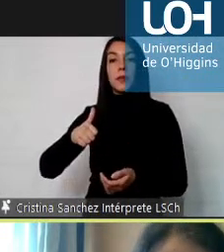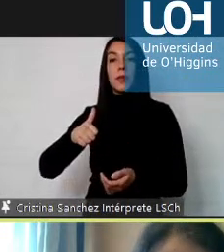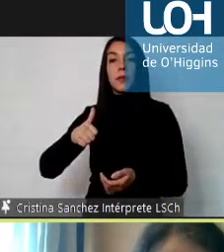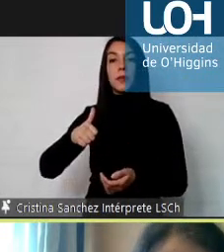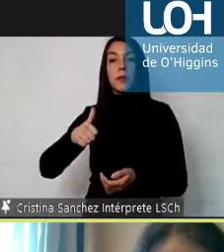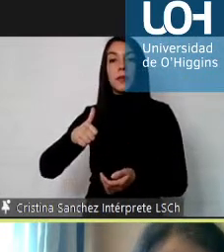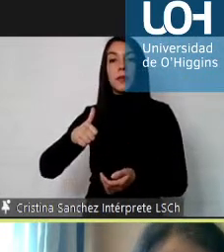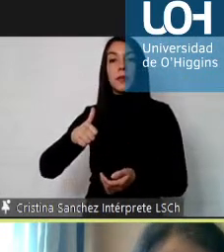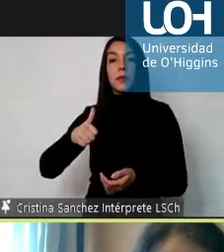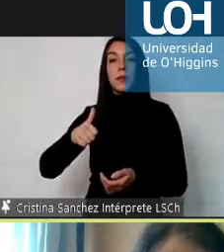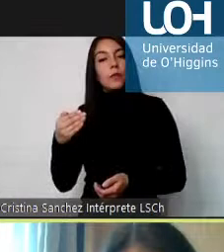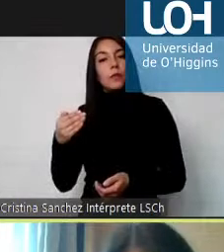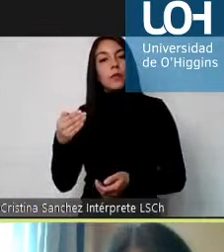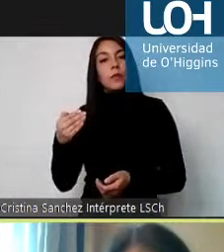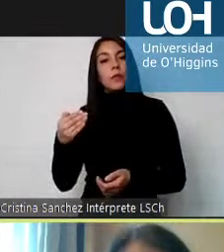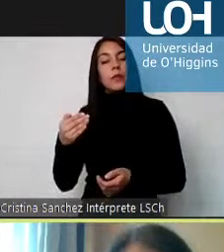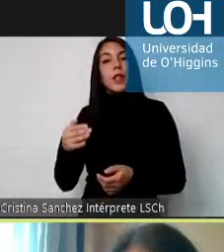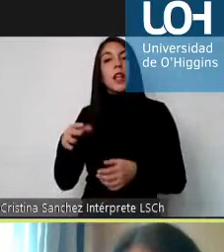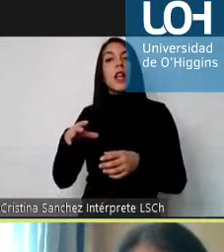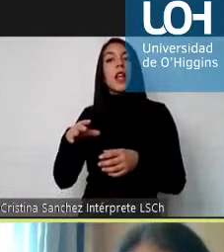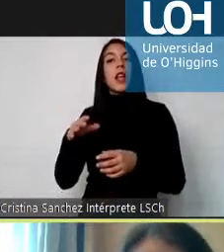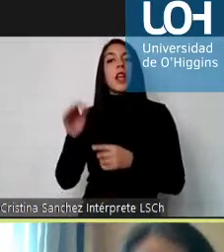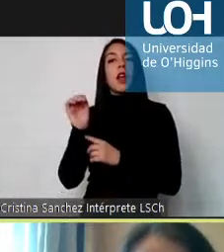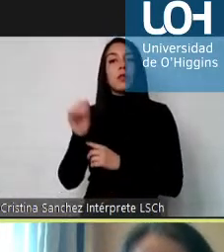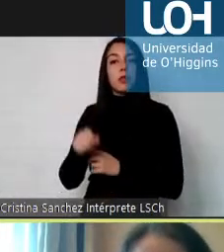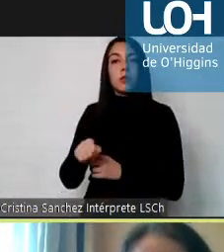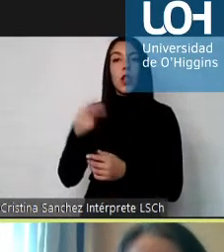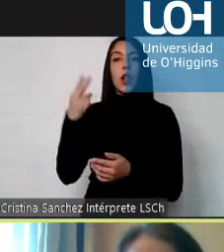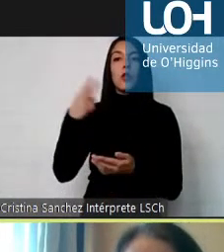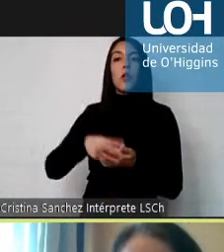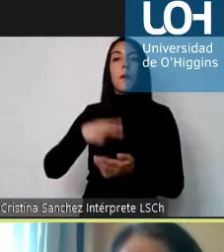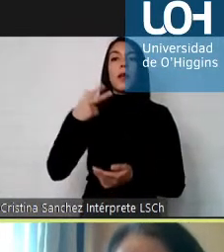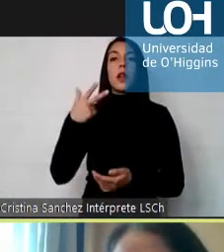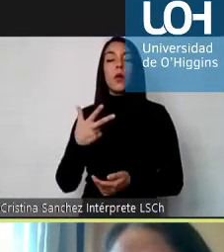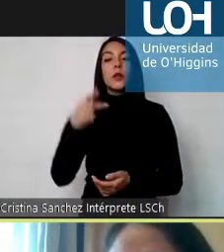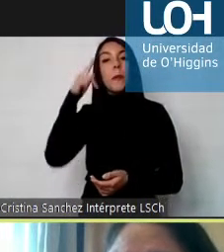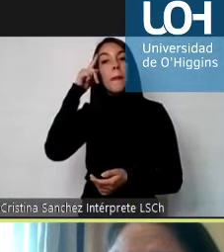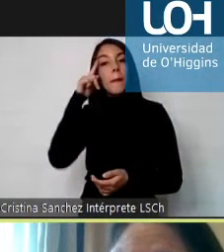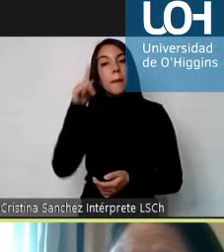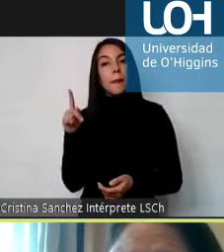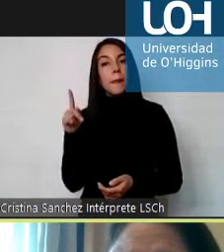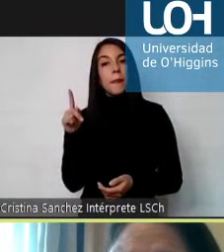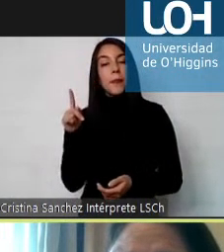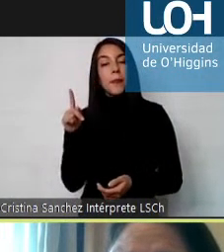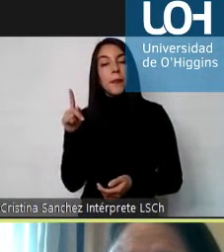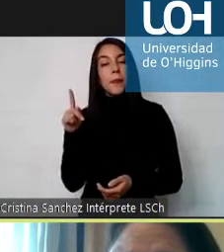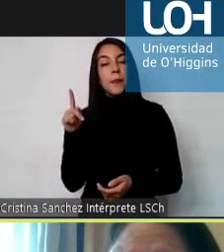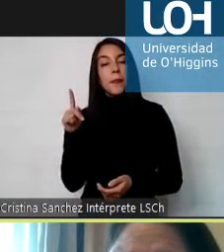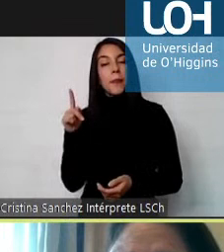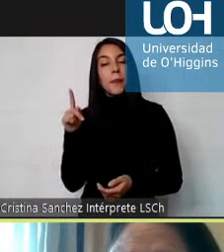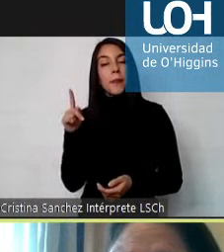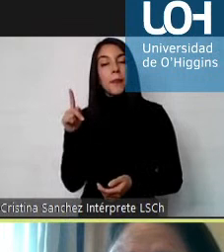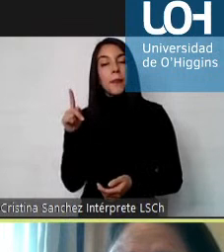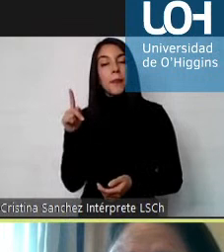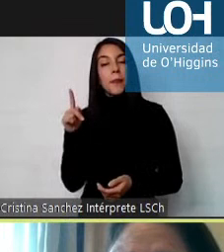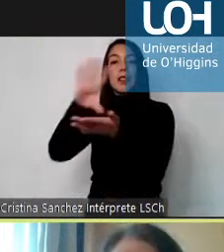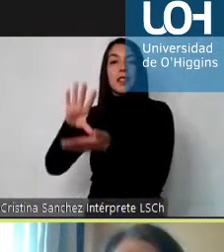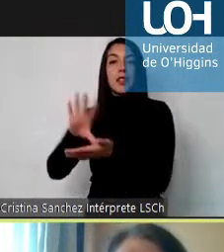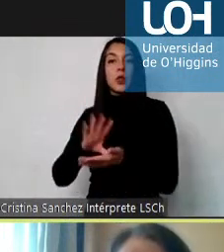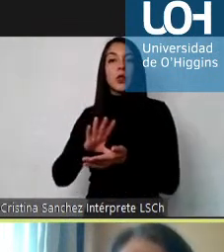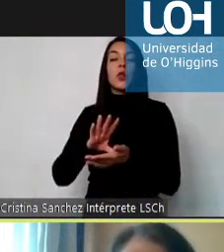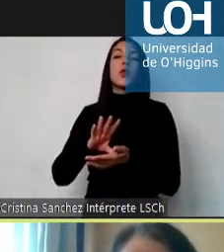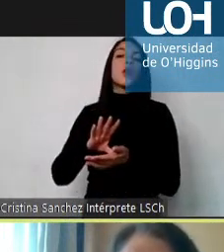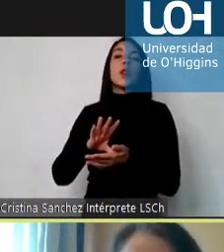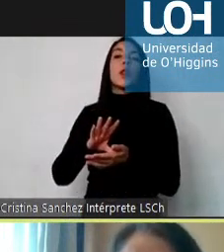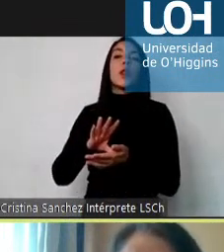la ratifica el 2008. Sin embargo, la alta comisionada de Naciones Unidas en el año 2020